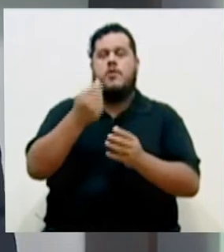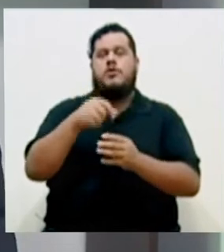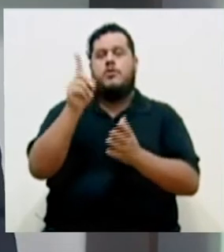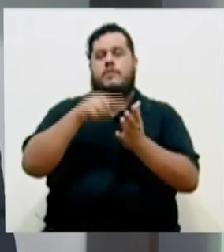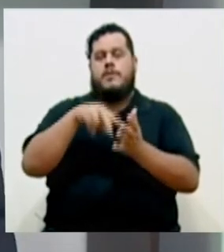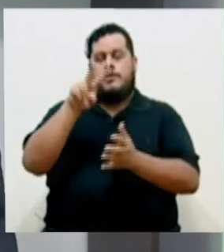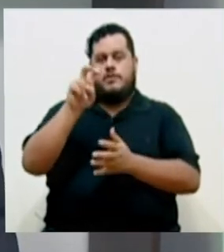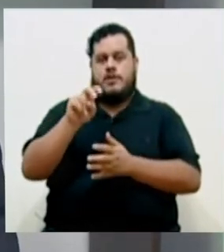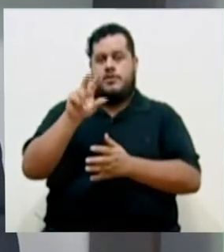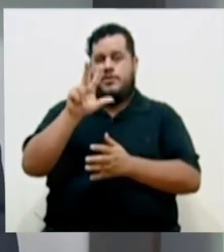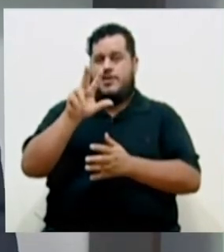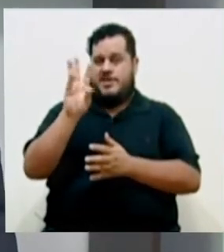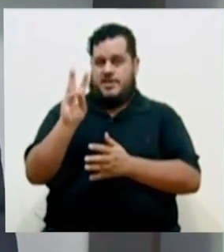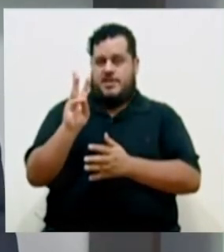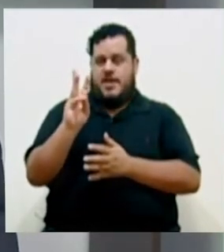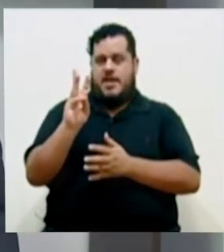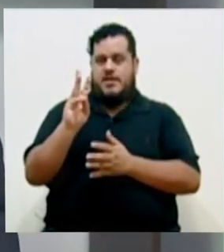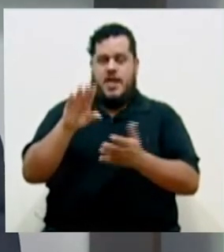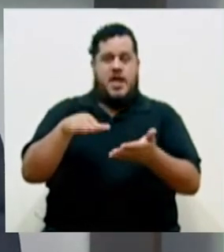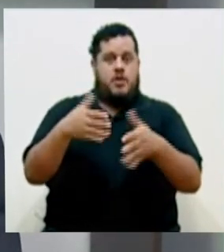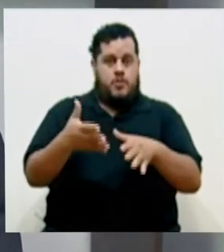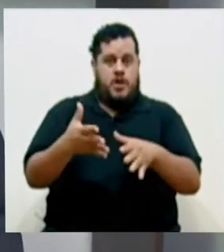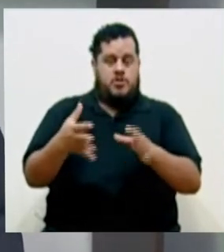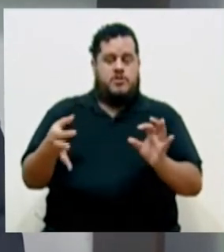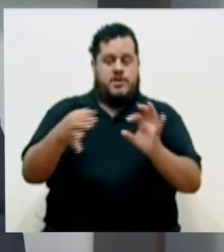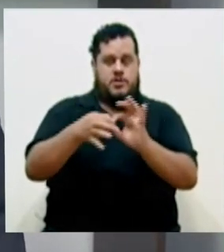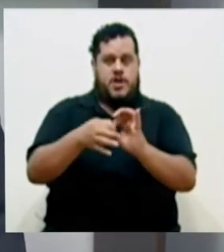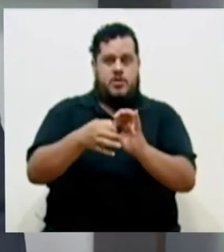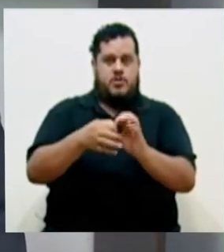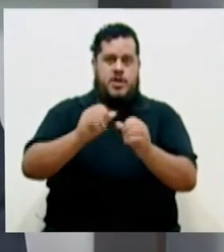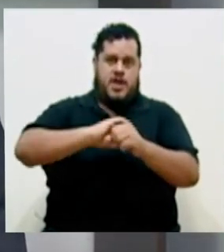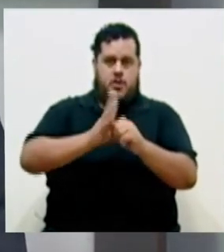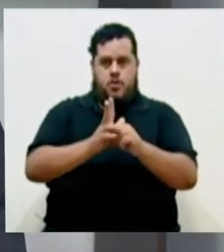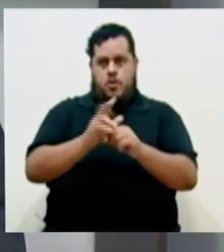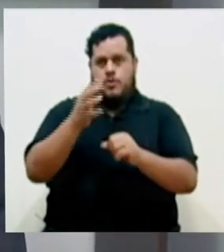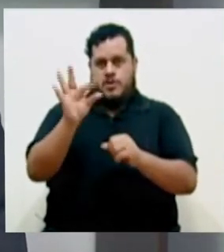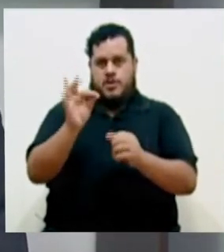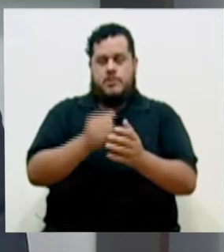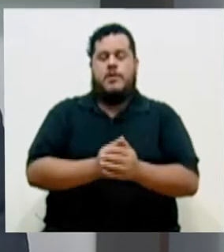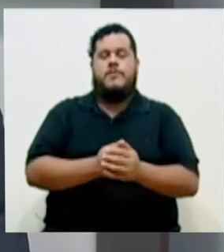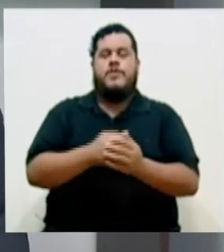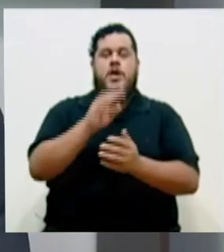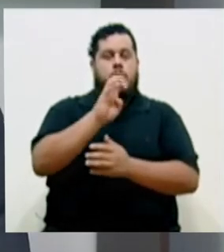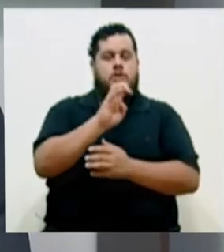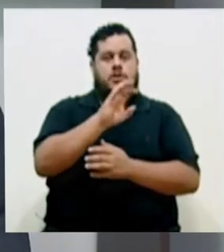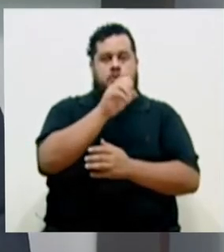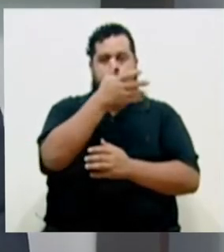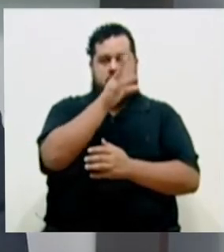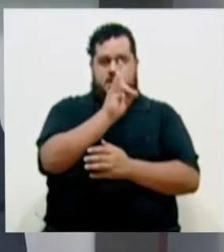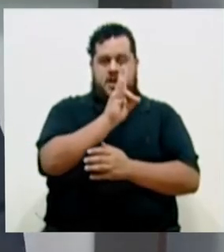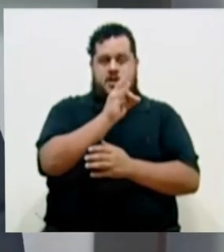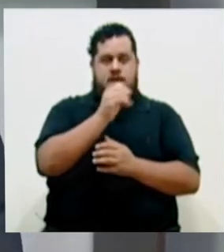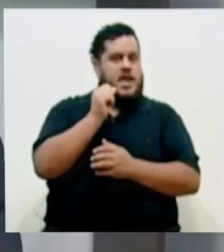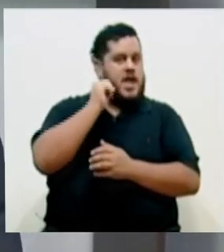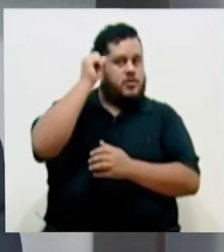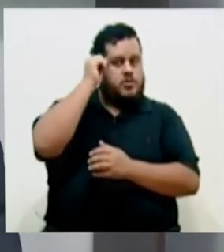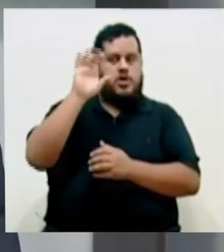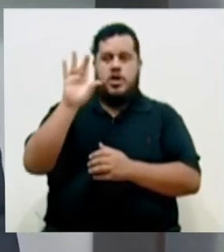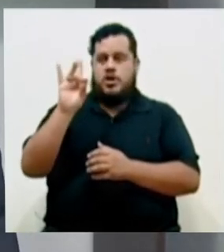,236 decesos relacionados con COVID-19, 417 adultos y